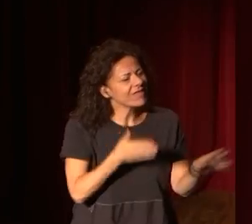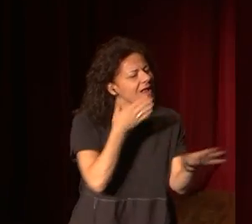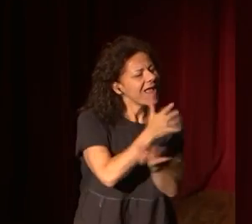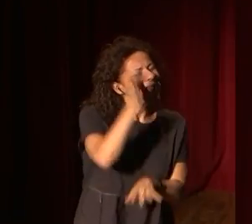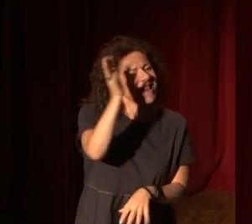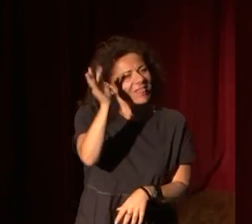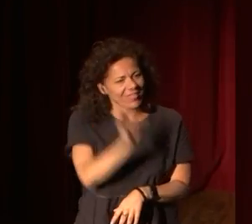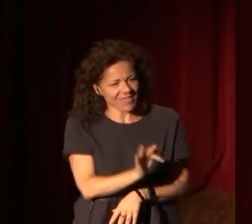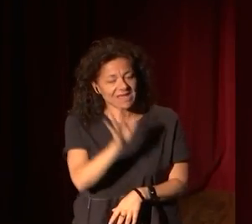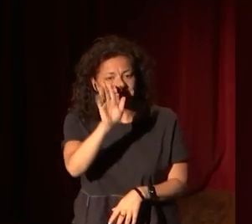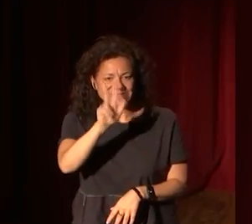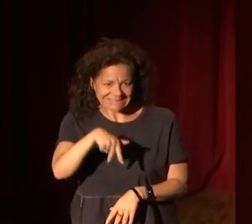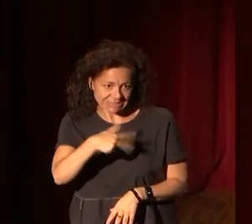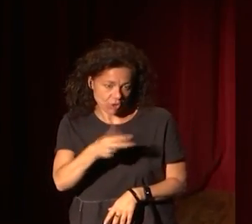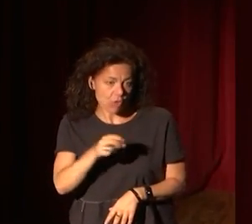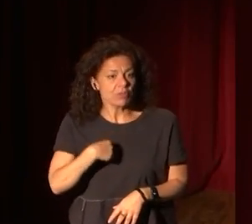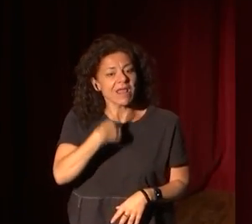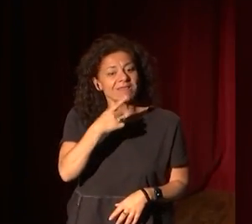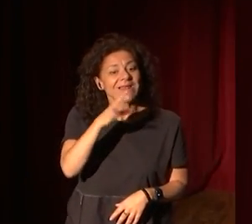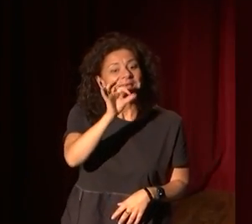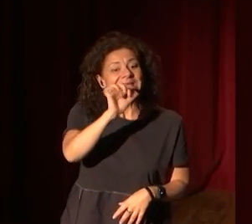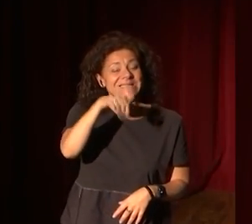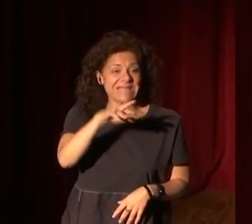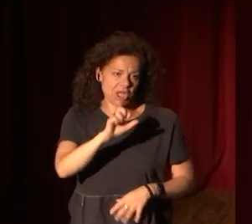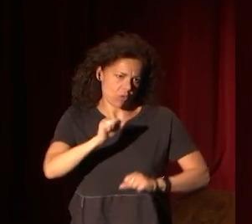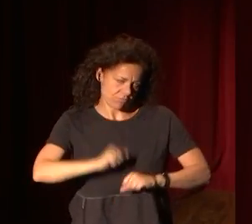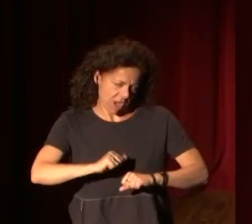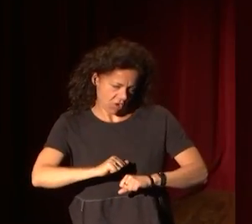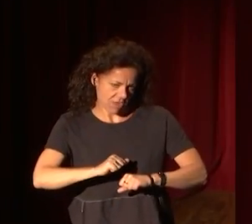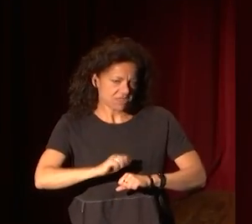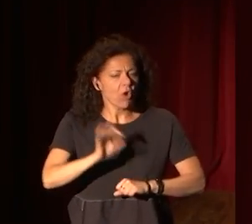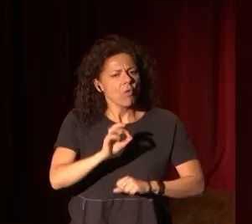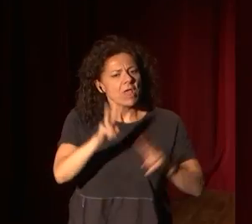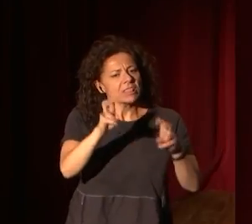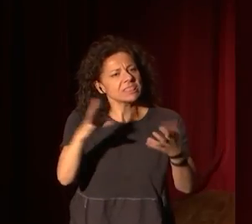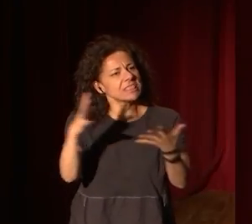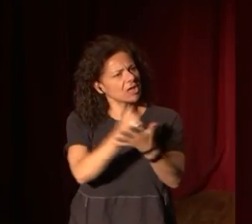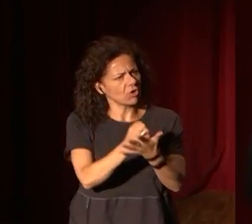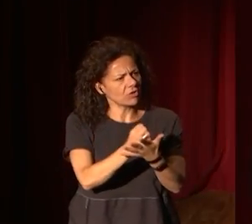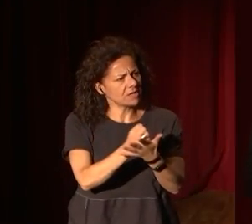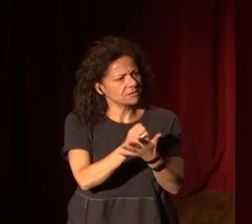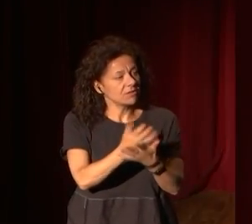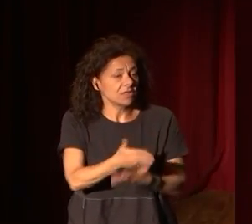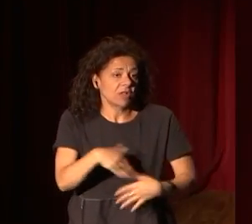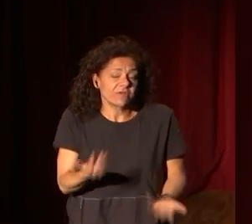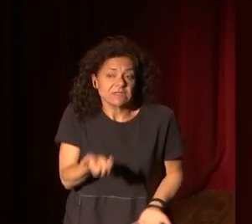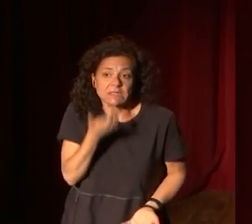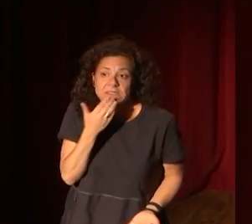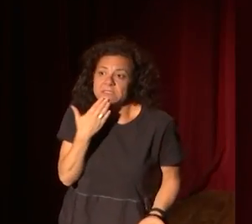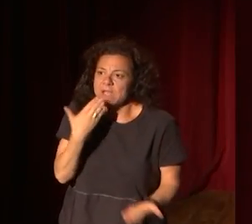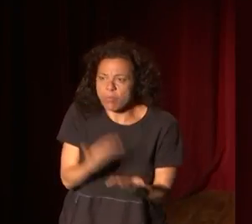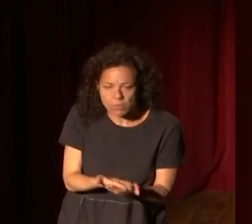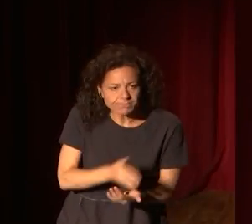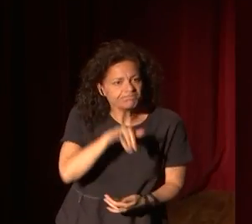cine, voy a hablar de público senior, voy a llamarle senior, y voy a hablar de todo ese tipo de cosas, o que si se aburren, están